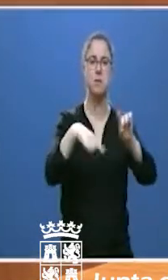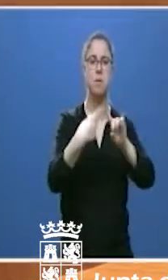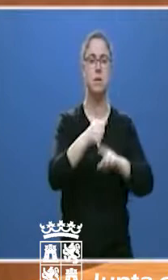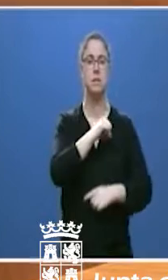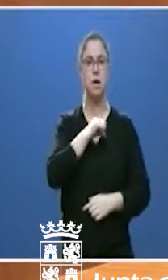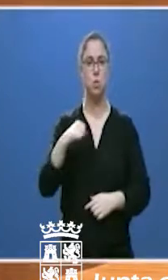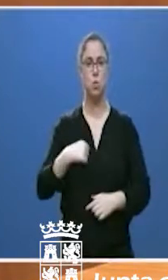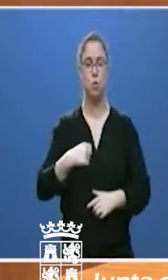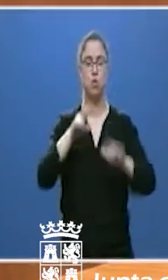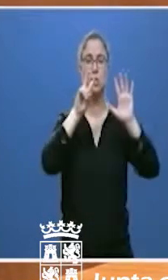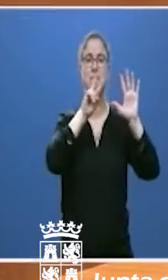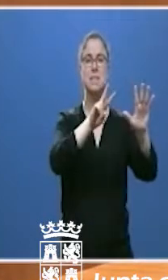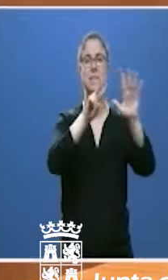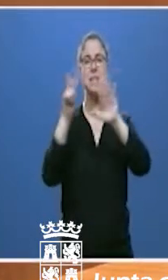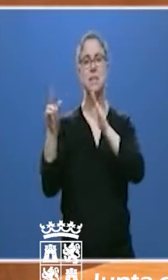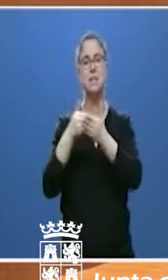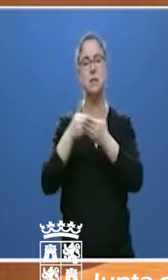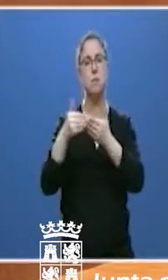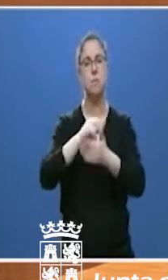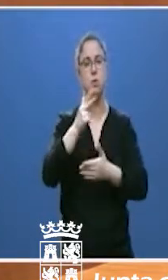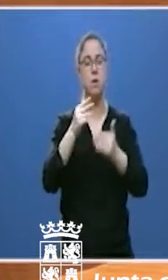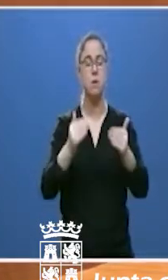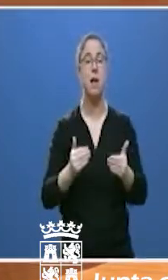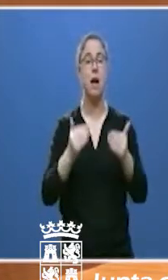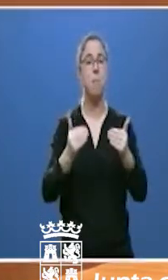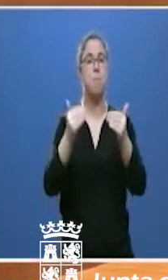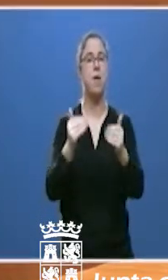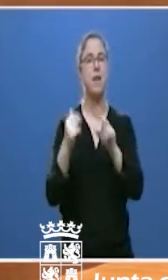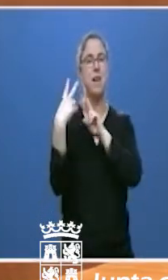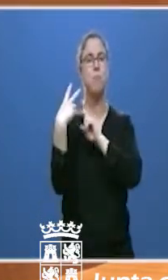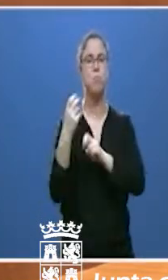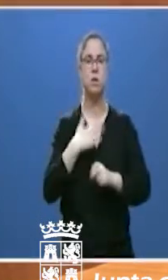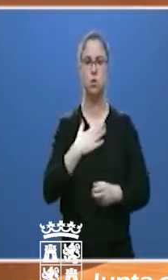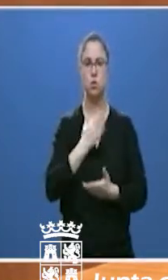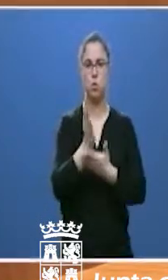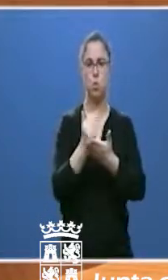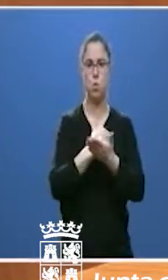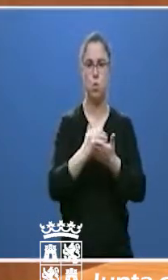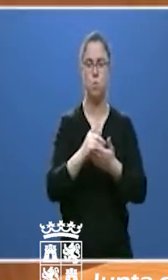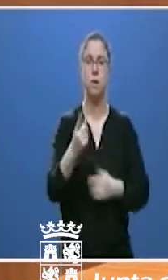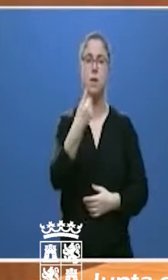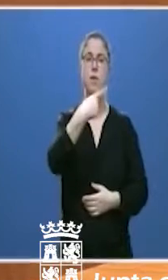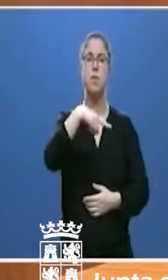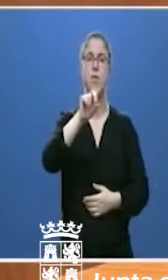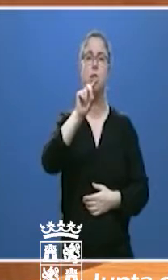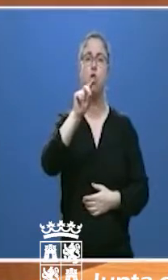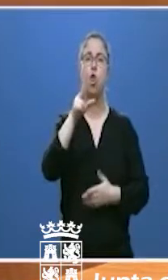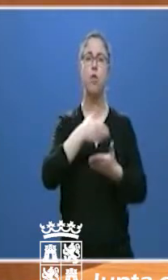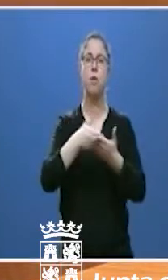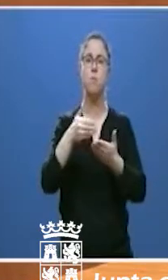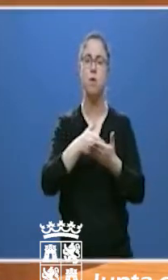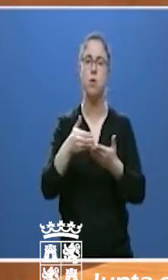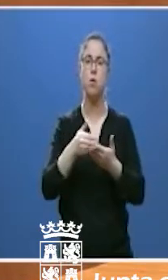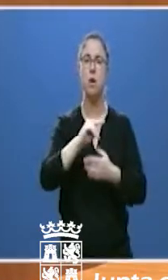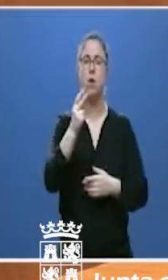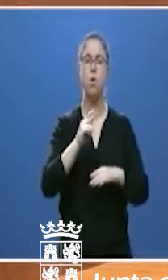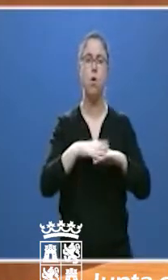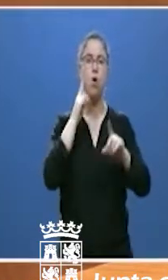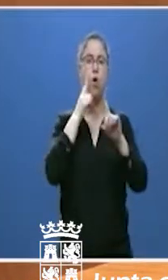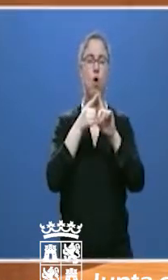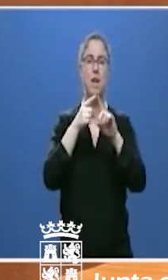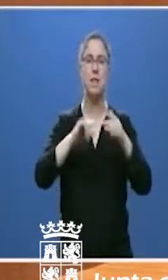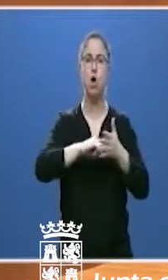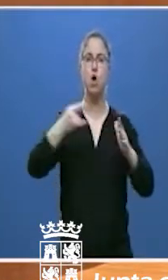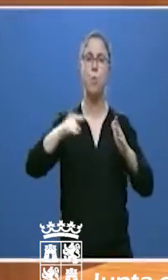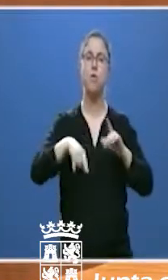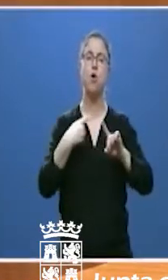77 millones de euros en aplazamiento de impuestos autonómicos. 112 millones de euros para la innovación y la